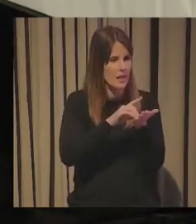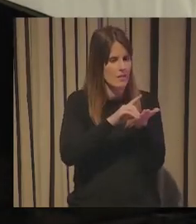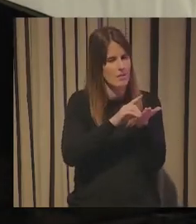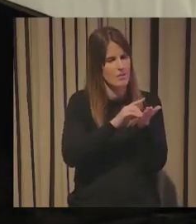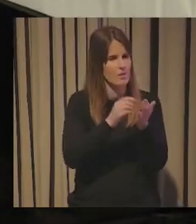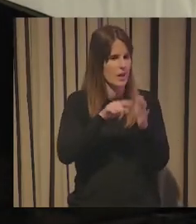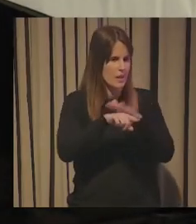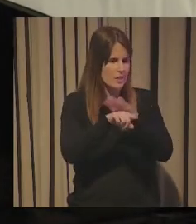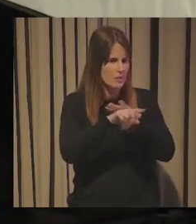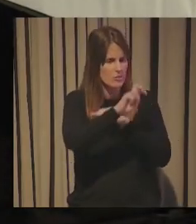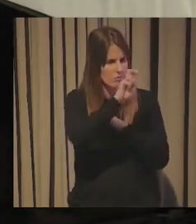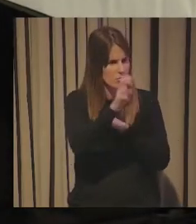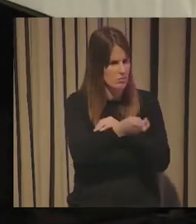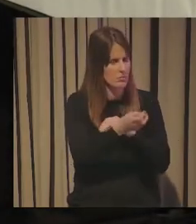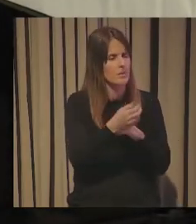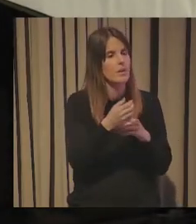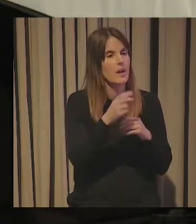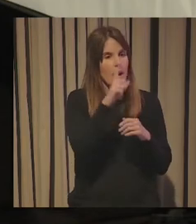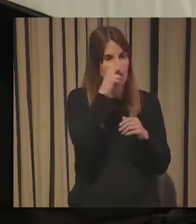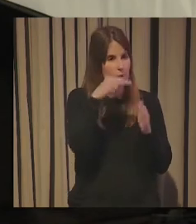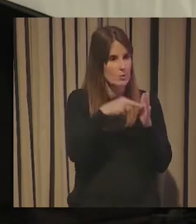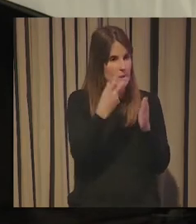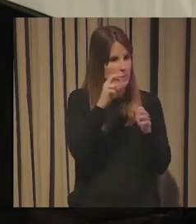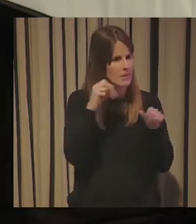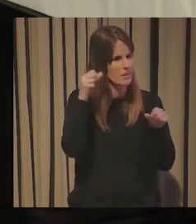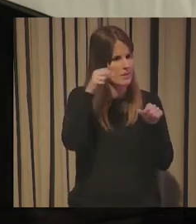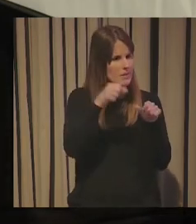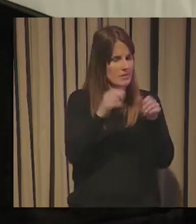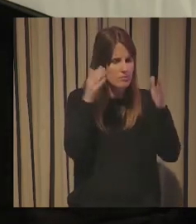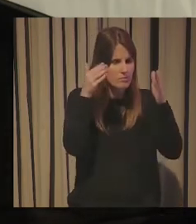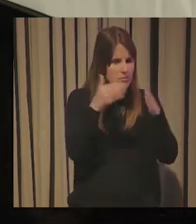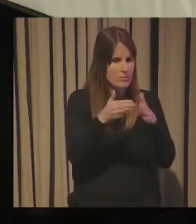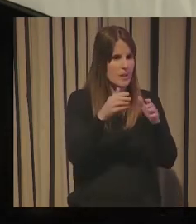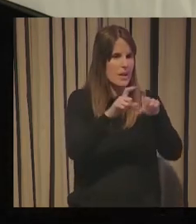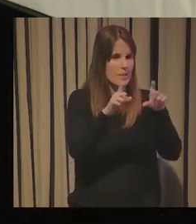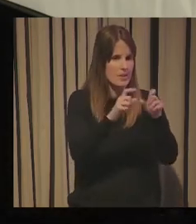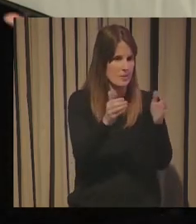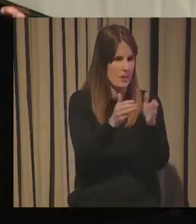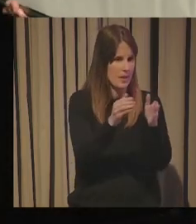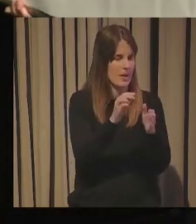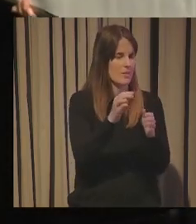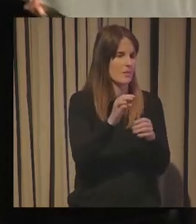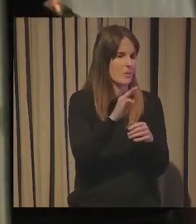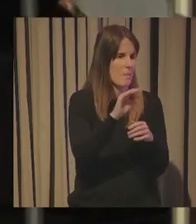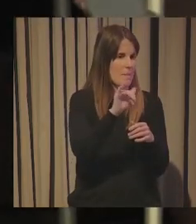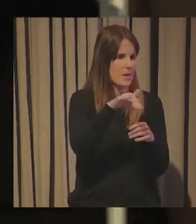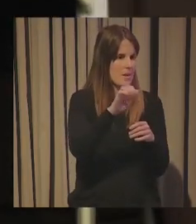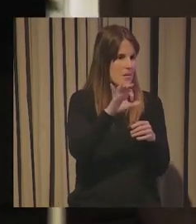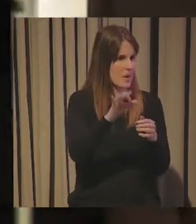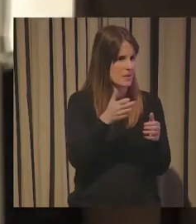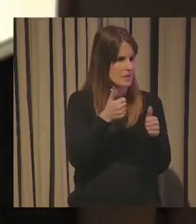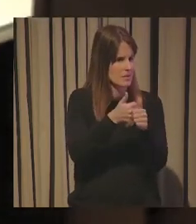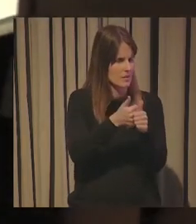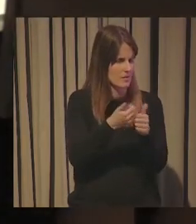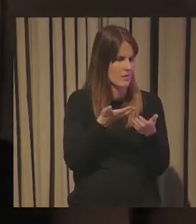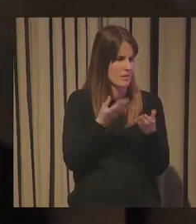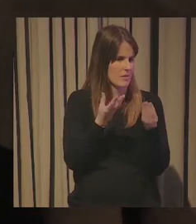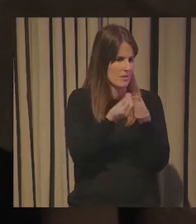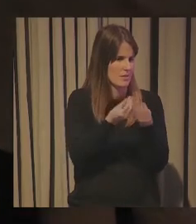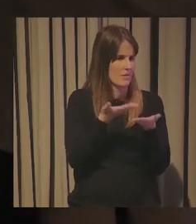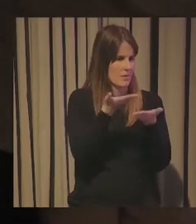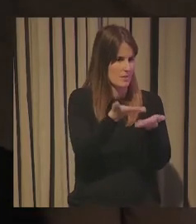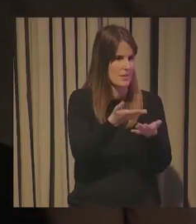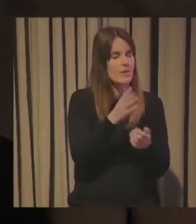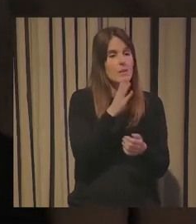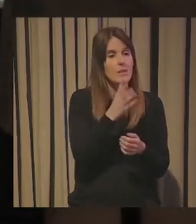Y desde 2020 se dedica y está más orientado al acompañamiento de las Pymes. Creo que es un punto de vista muy interesante para descender,